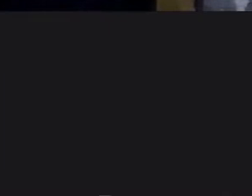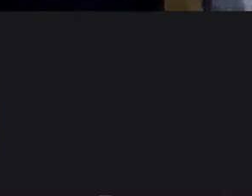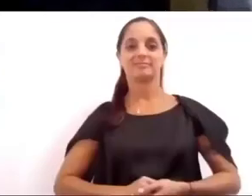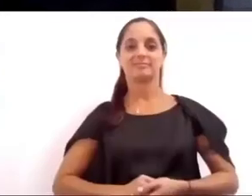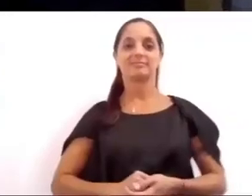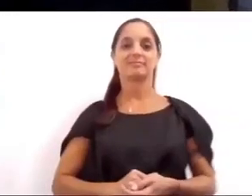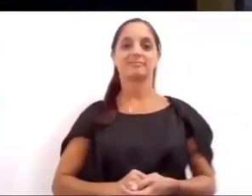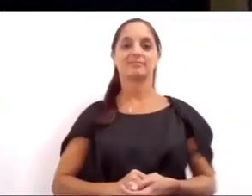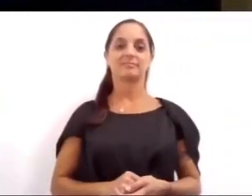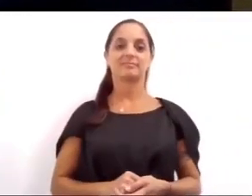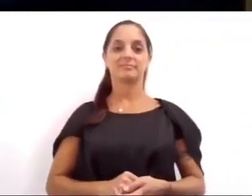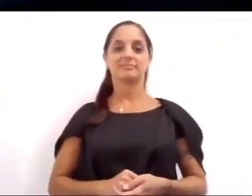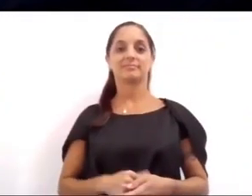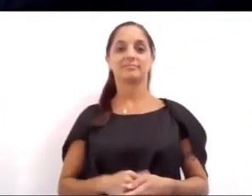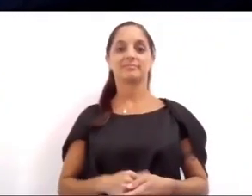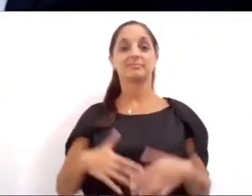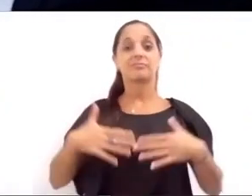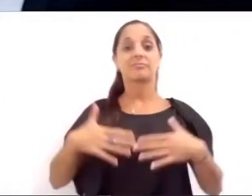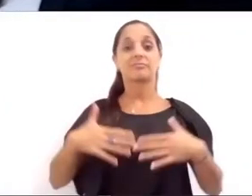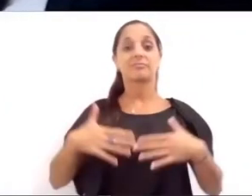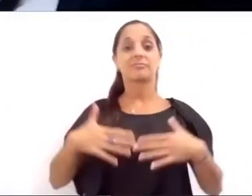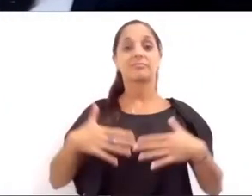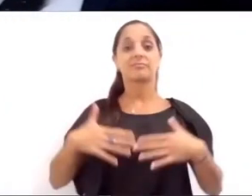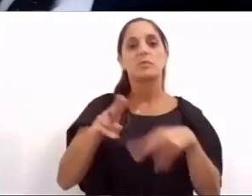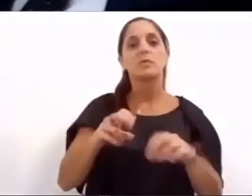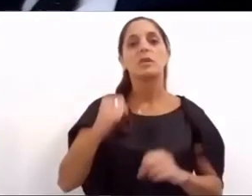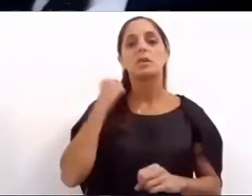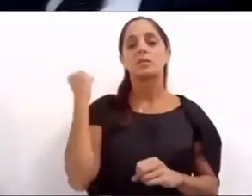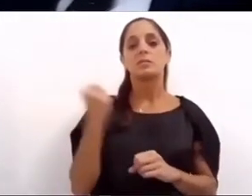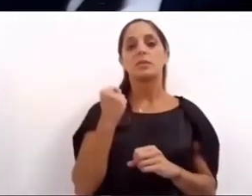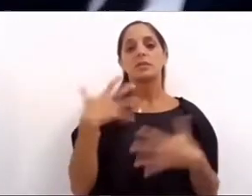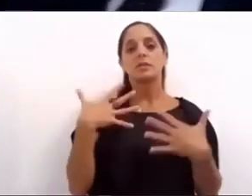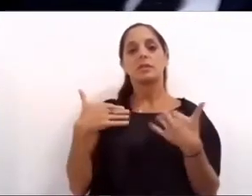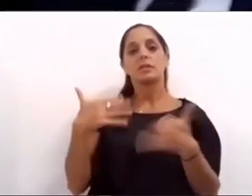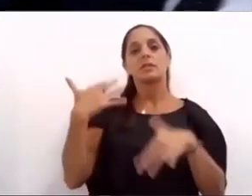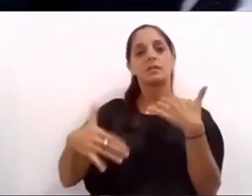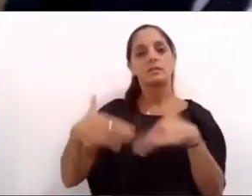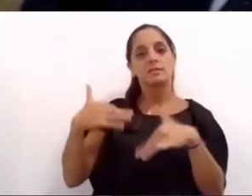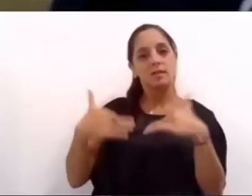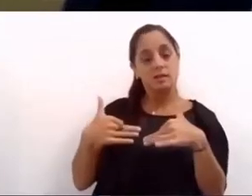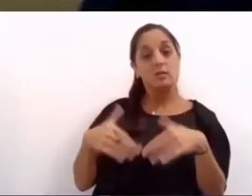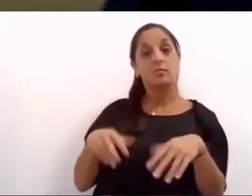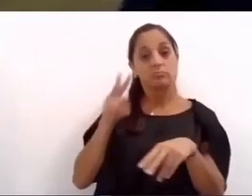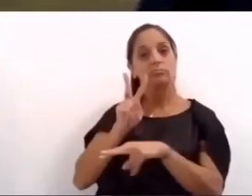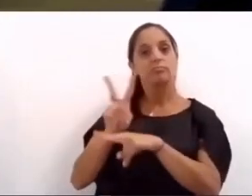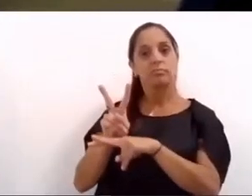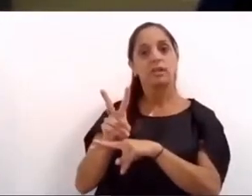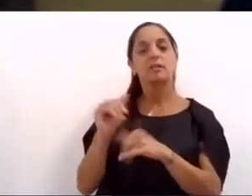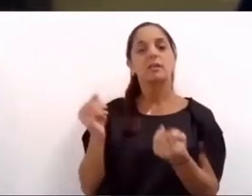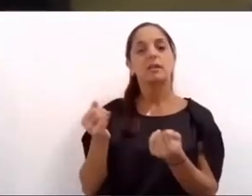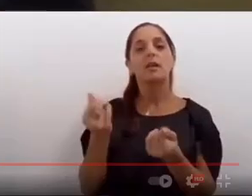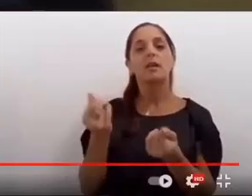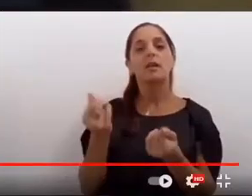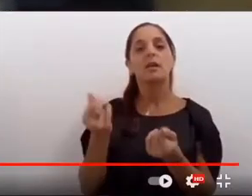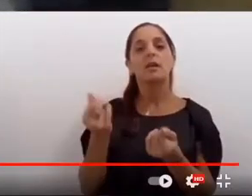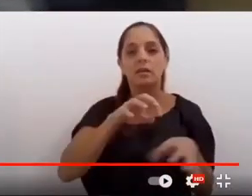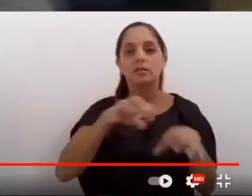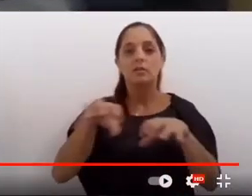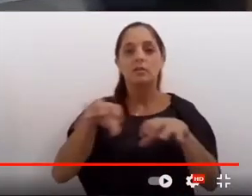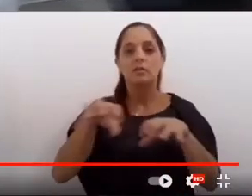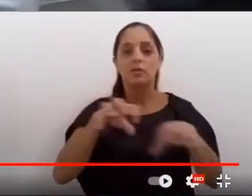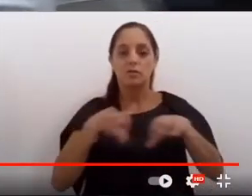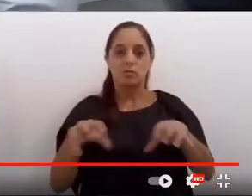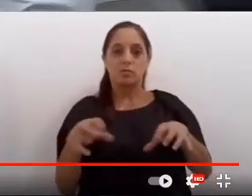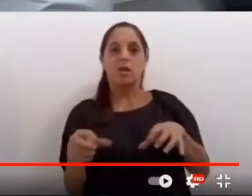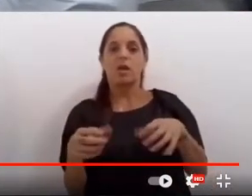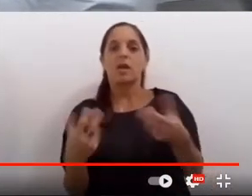para poder dedicarnos de lleno a atender la emergencia sanitaria tuvimos que ordenar el gasto mejorar la gestión de recursos ser austeros y